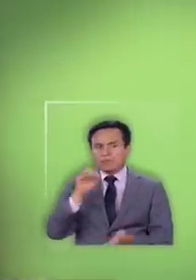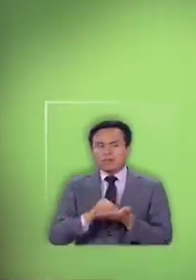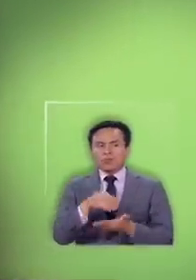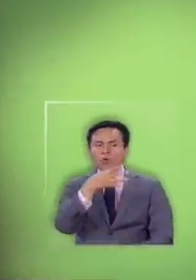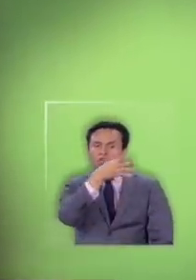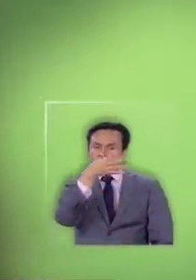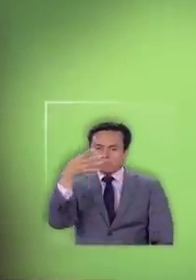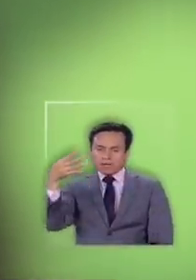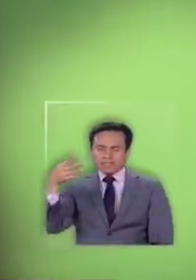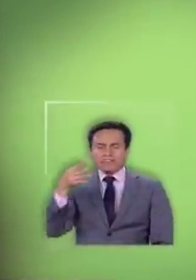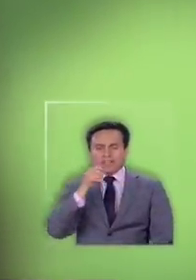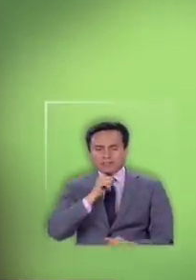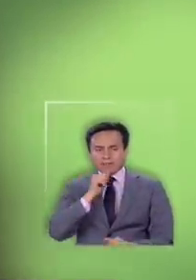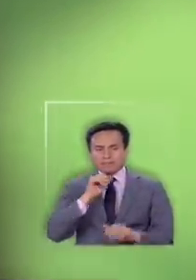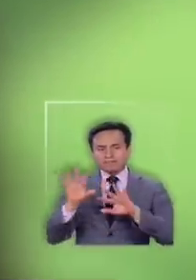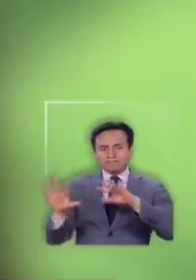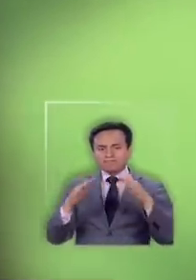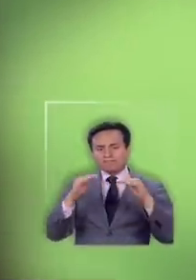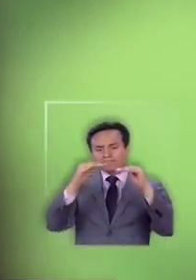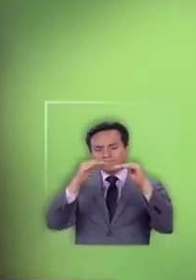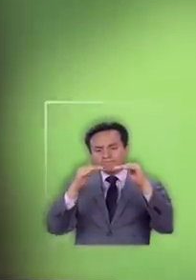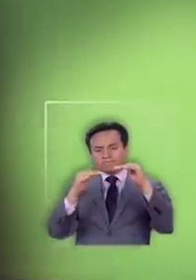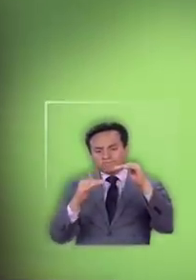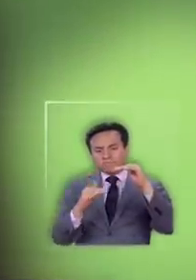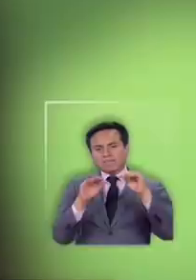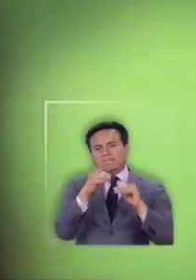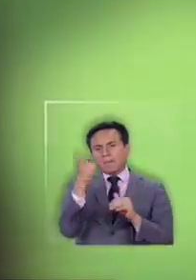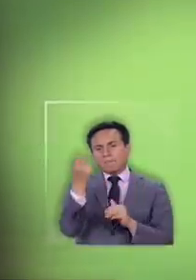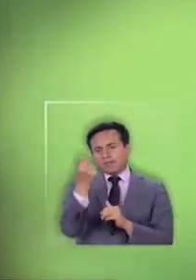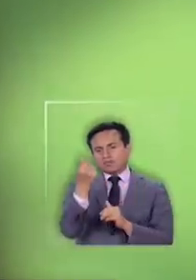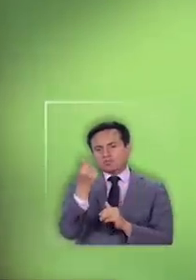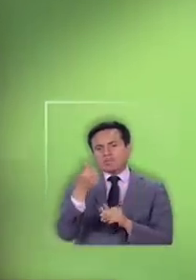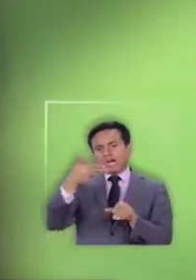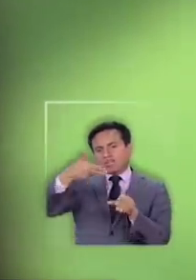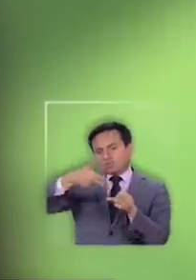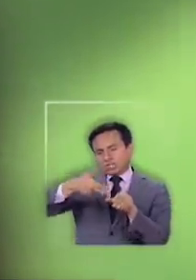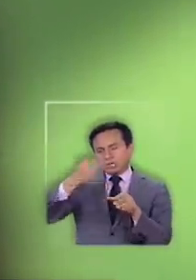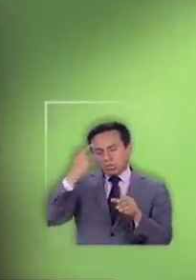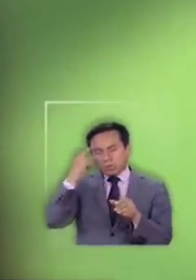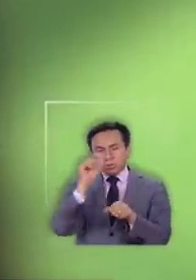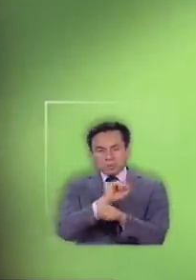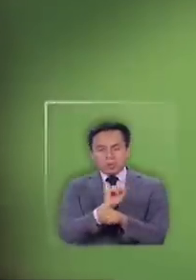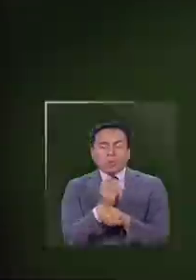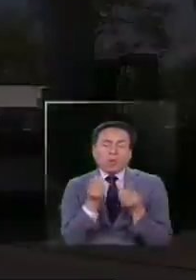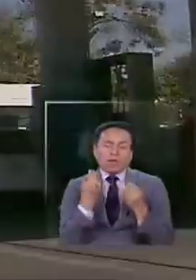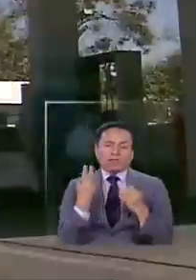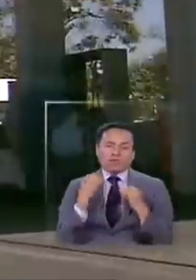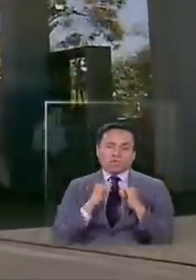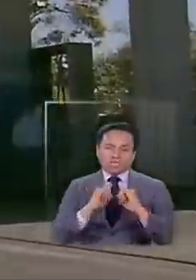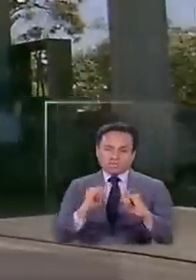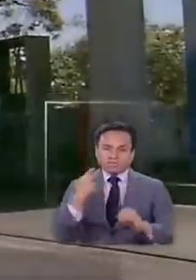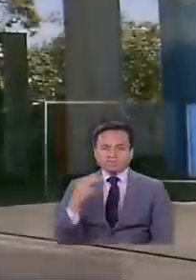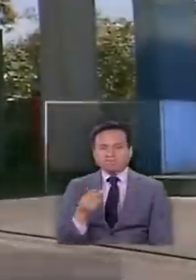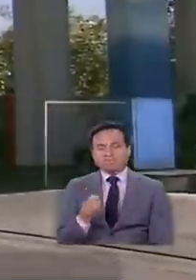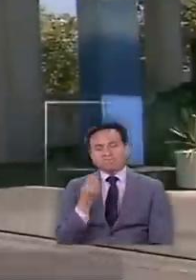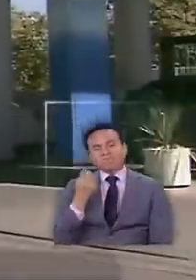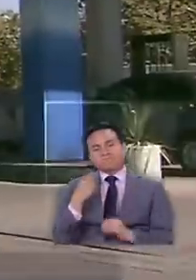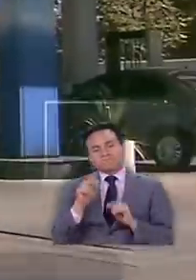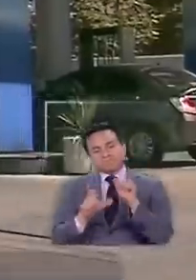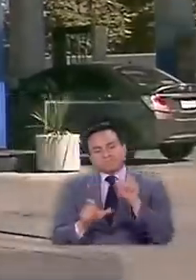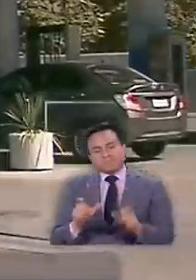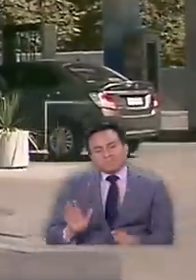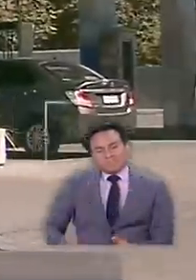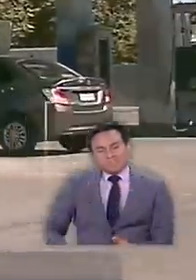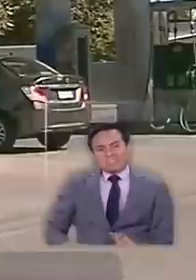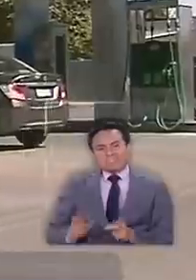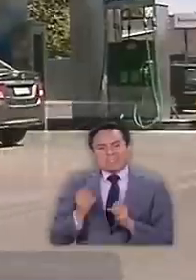cuatro semanas más en promedio bajando alrededor de 100 pesos las gasolinas lo cual es una muy buena noticia. Buenas noticias para el bolsillo de